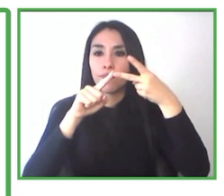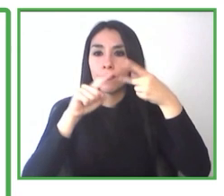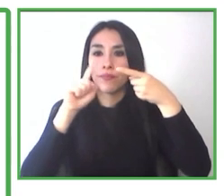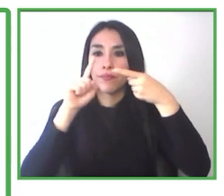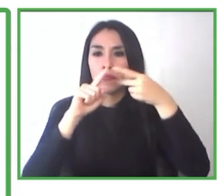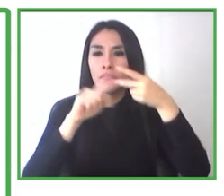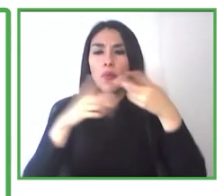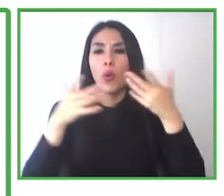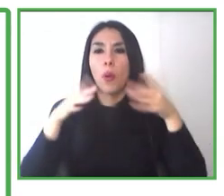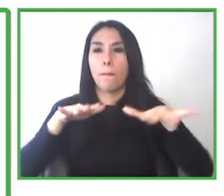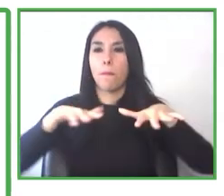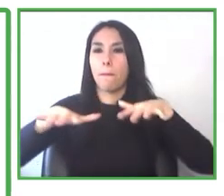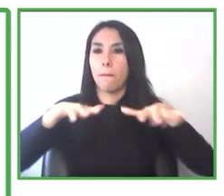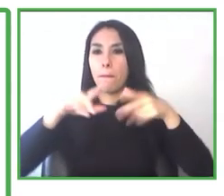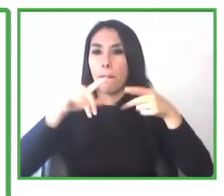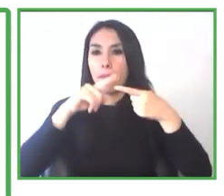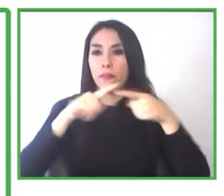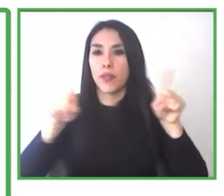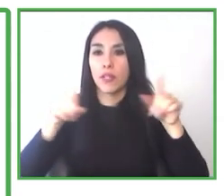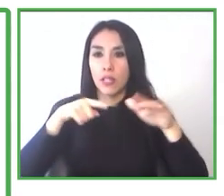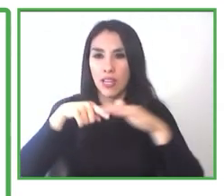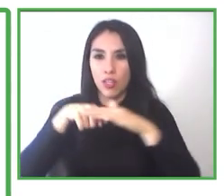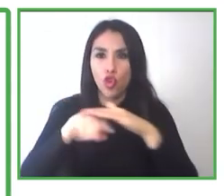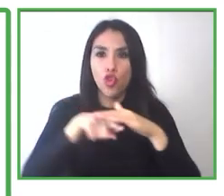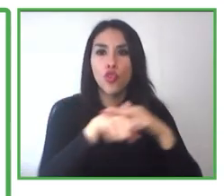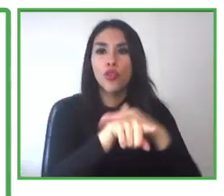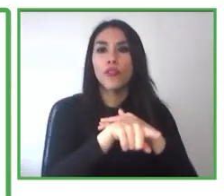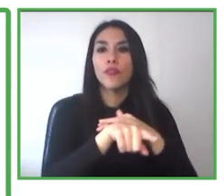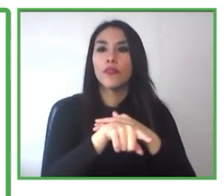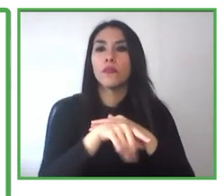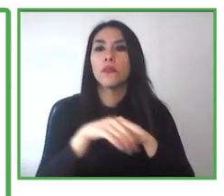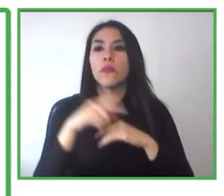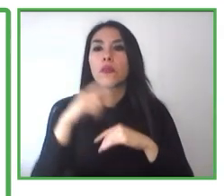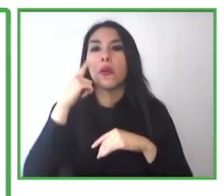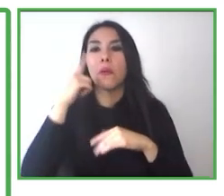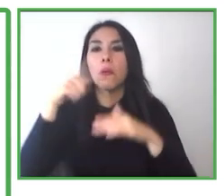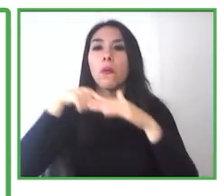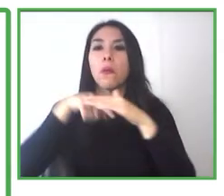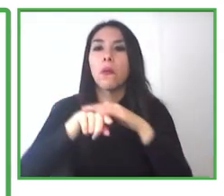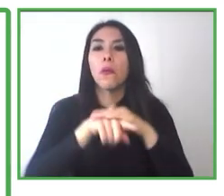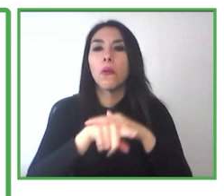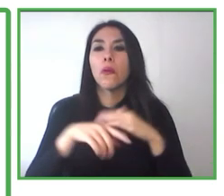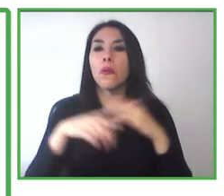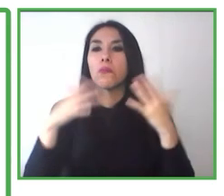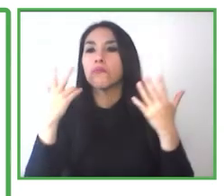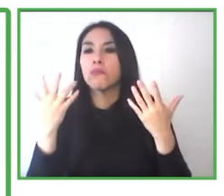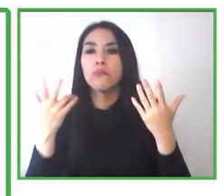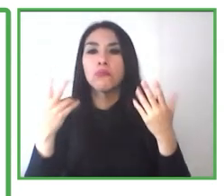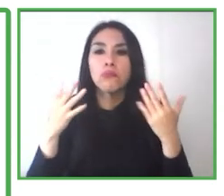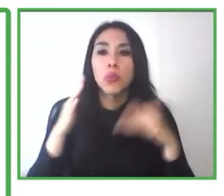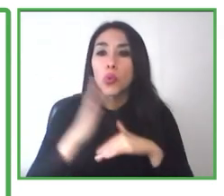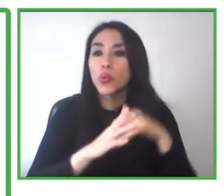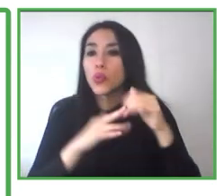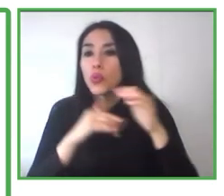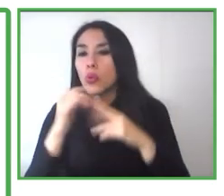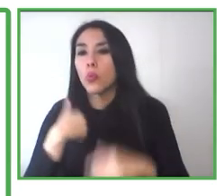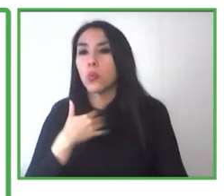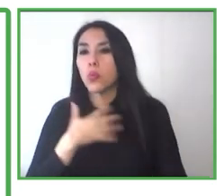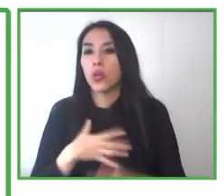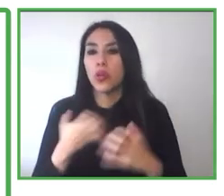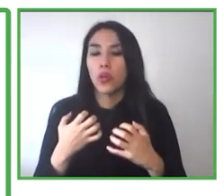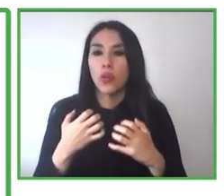y podemos considerar la accesibilidad desde la infraestructura, ya que nuestro edificio es una construcción